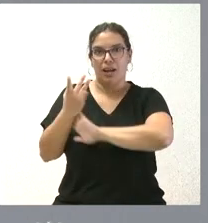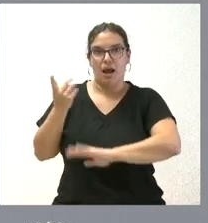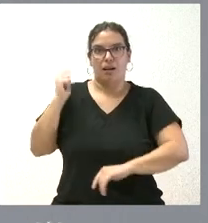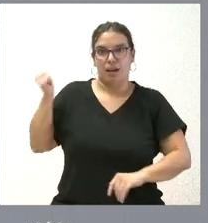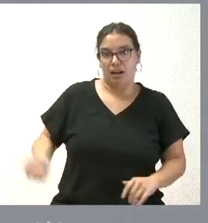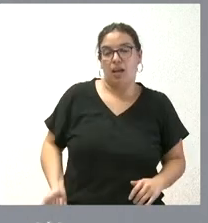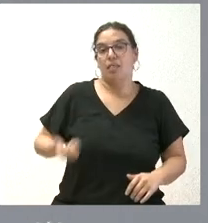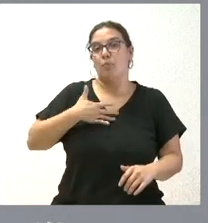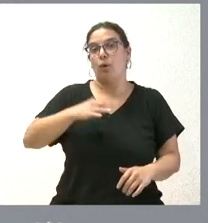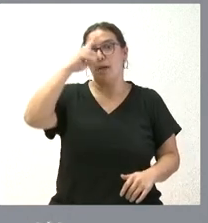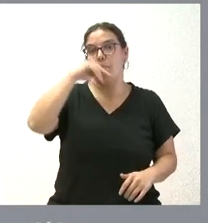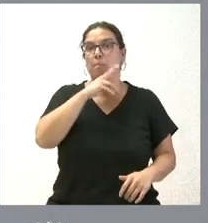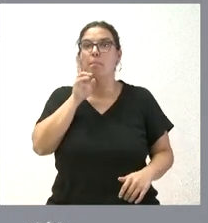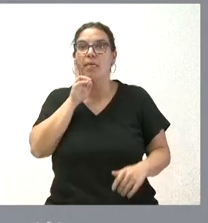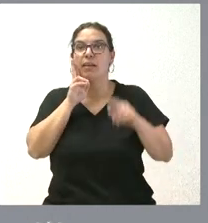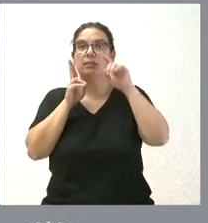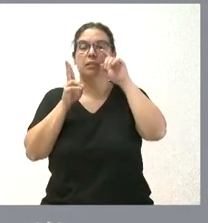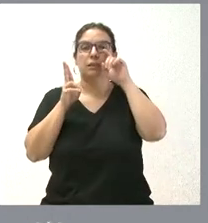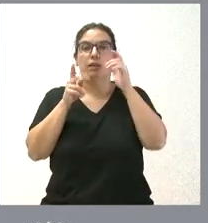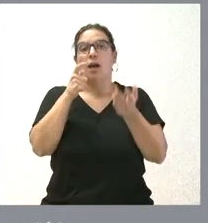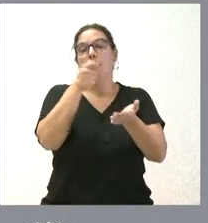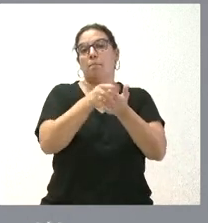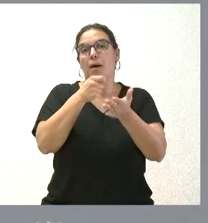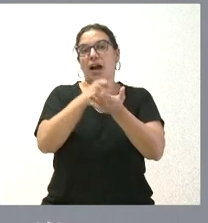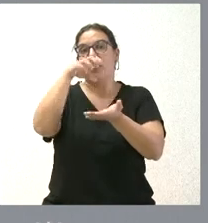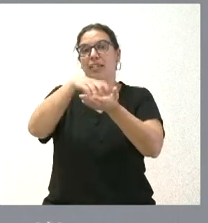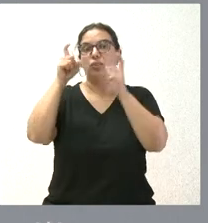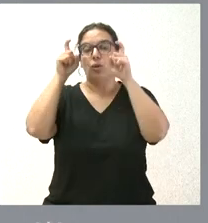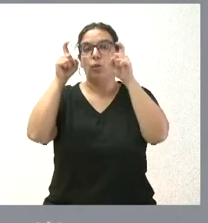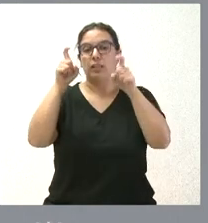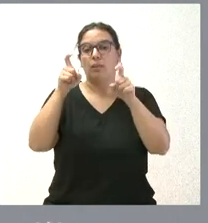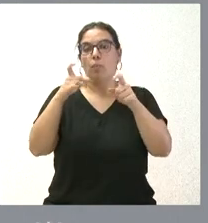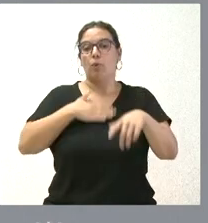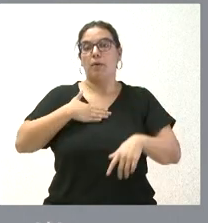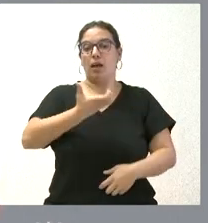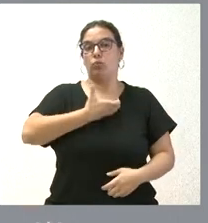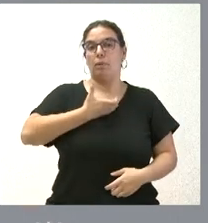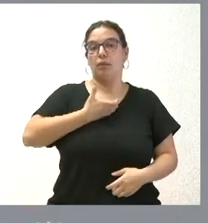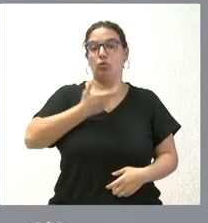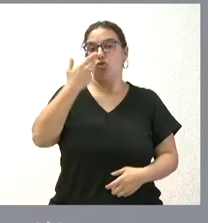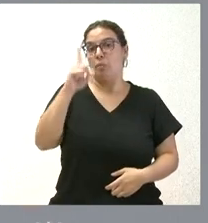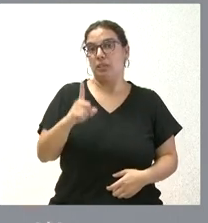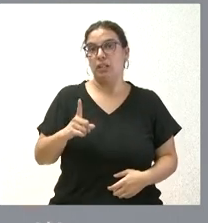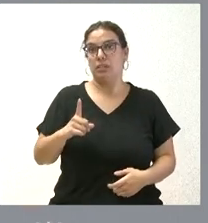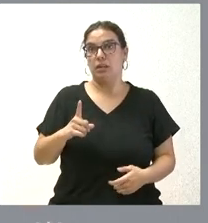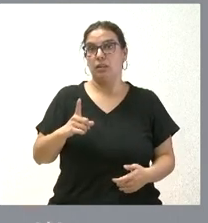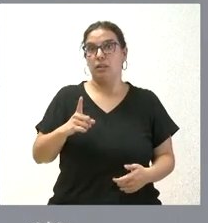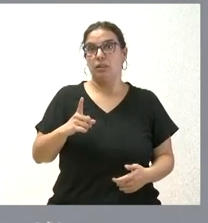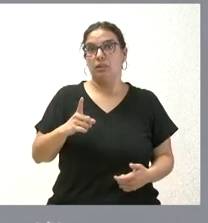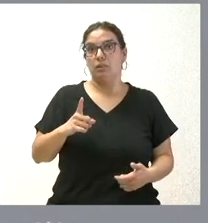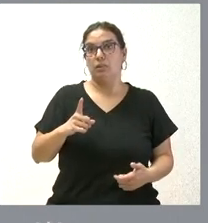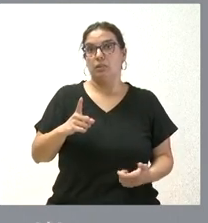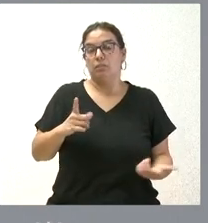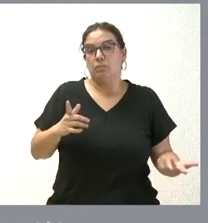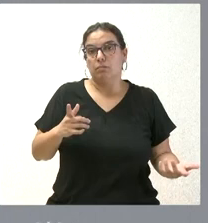quizá no estén interesados en pagar en un centro educativo gestionado por un ayuntamiento si la Junta de Castellón hace esta oferta gratuita.